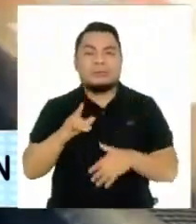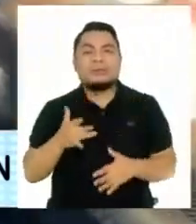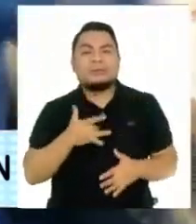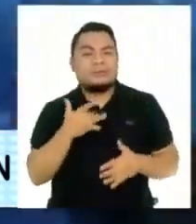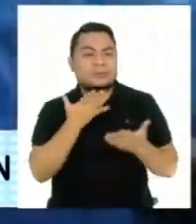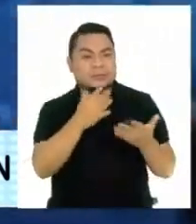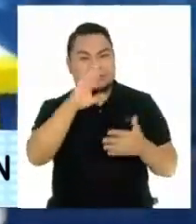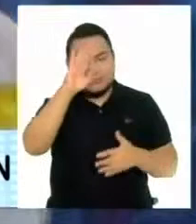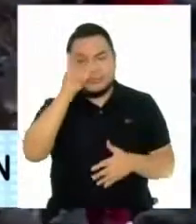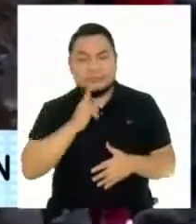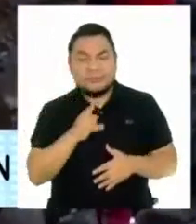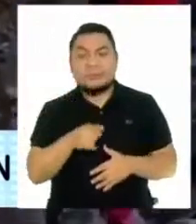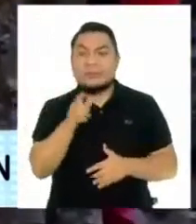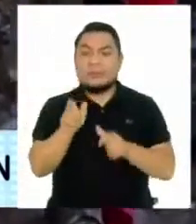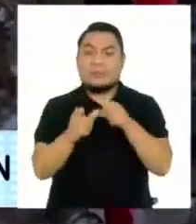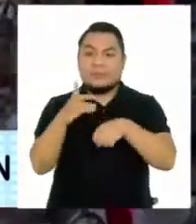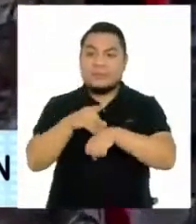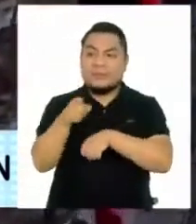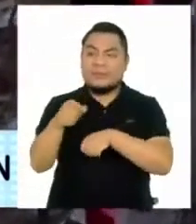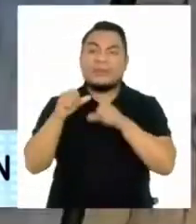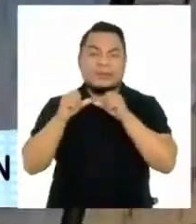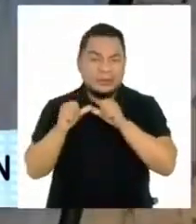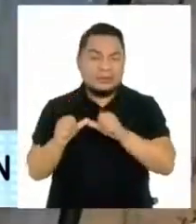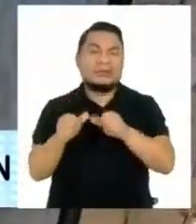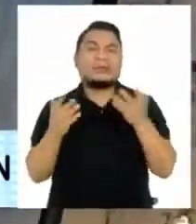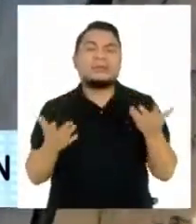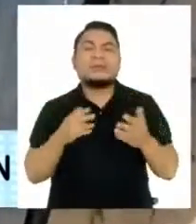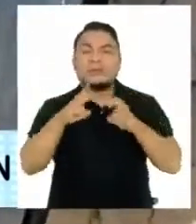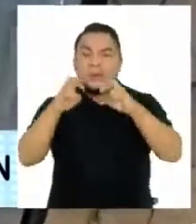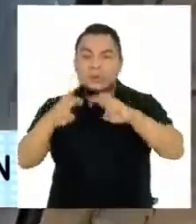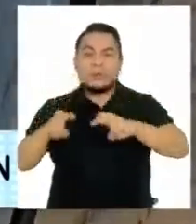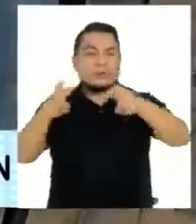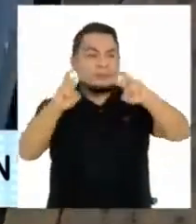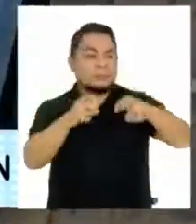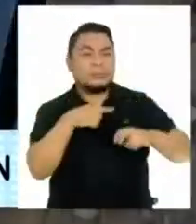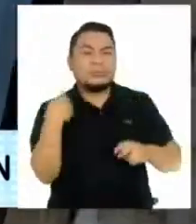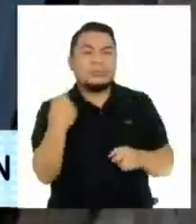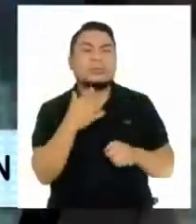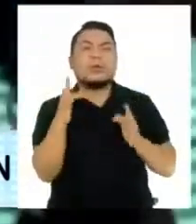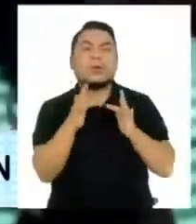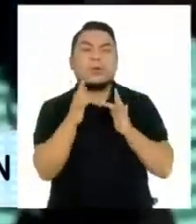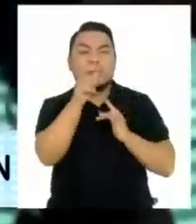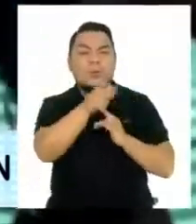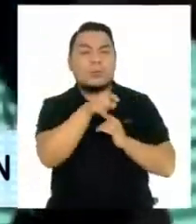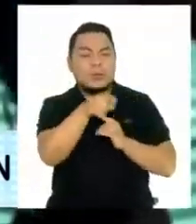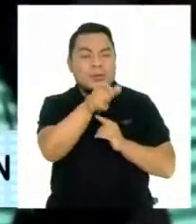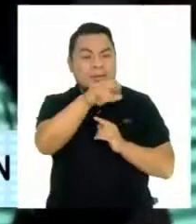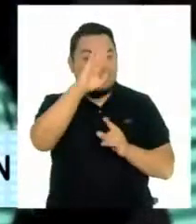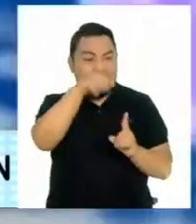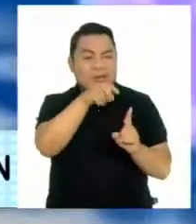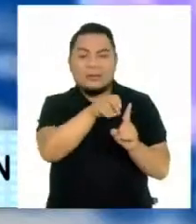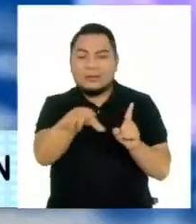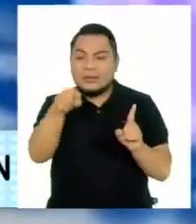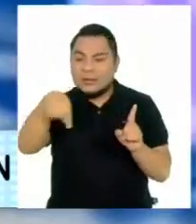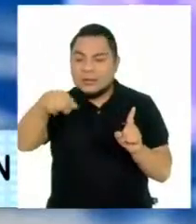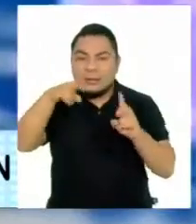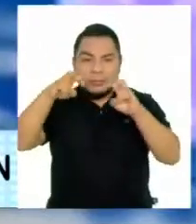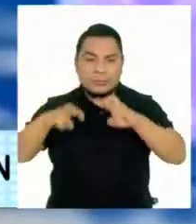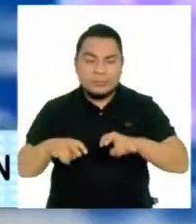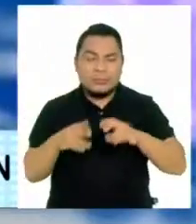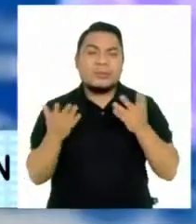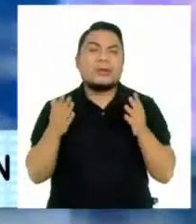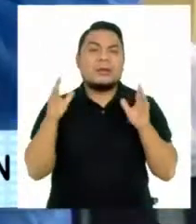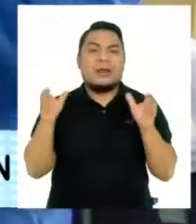Personal de Salud realiza el seguimiento epidemiológico a los contactos directos de los contagiados, a fin